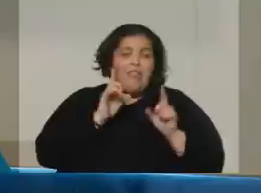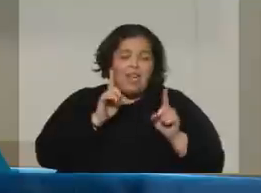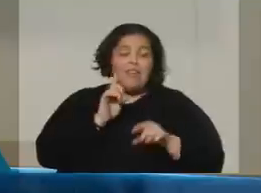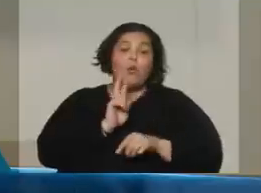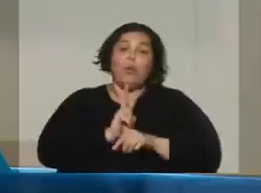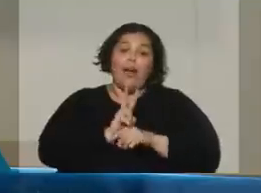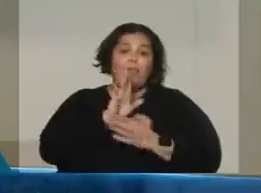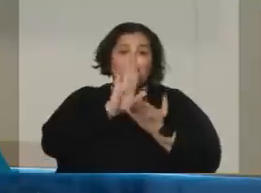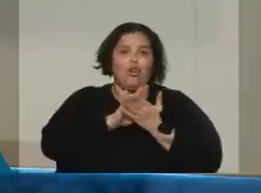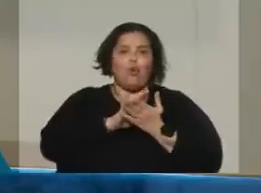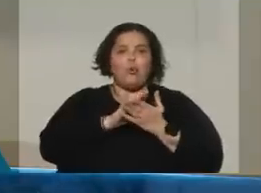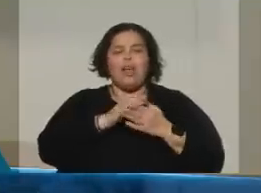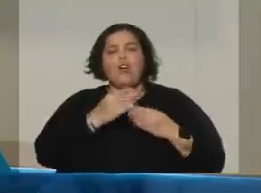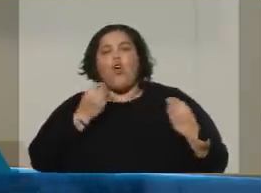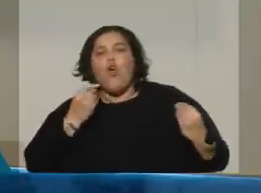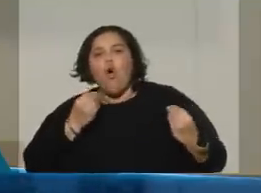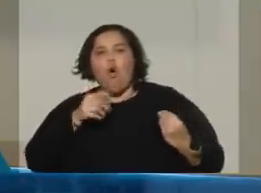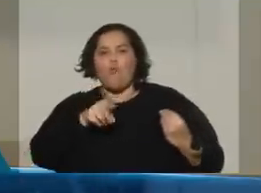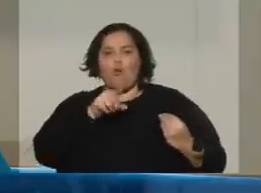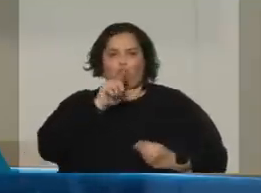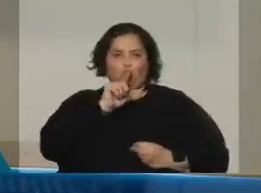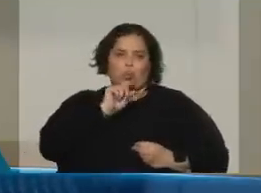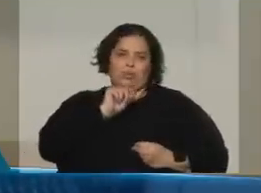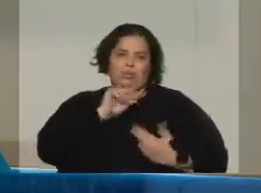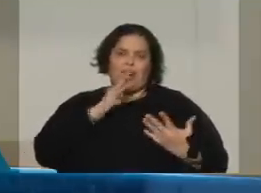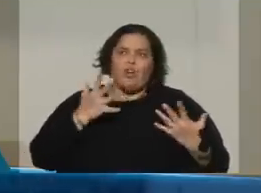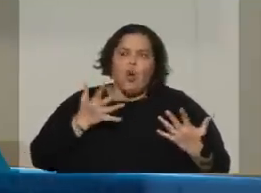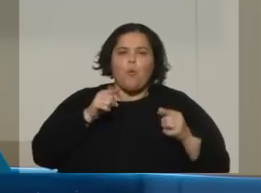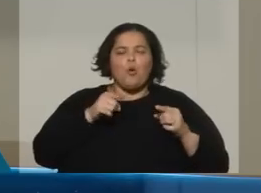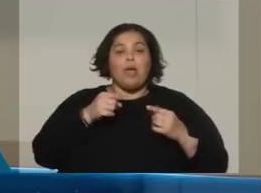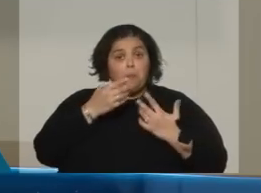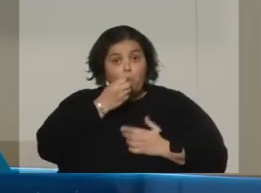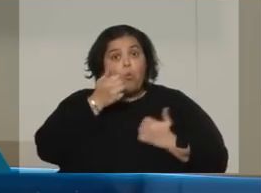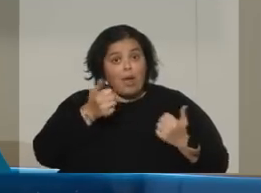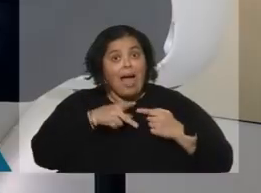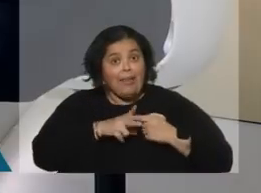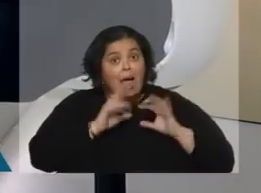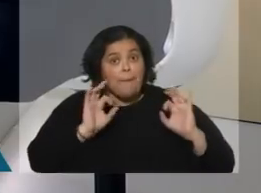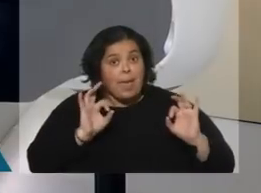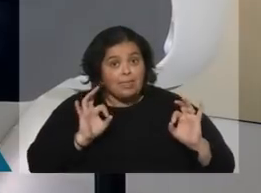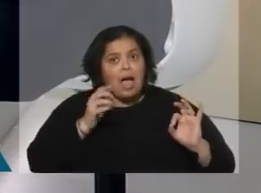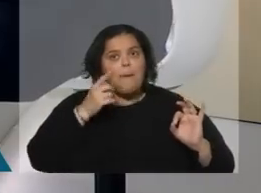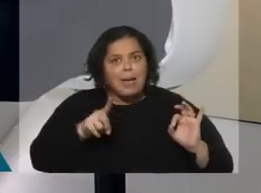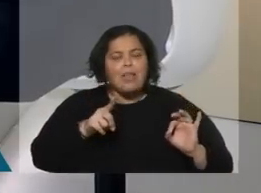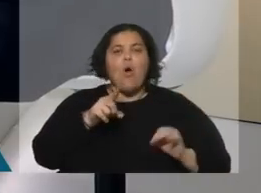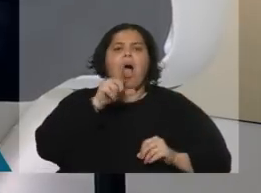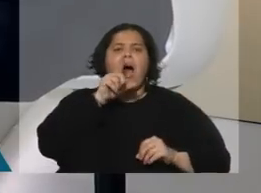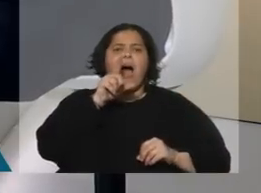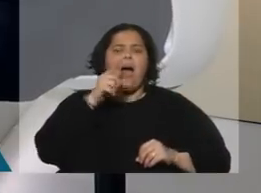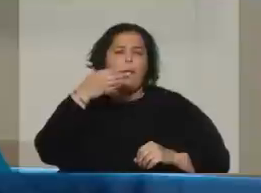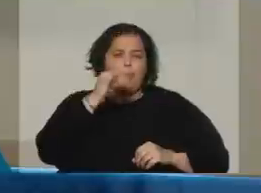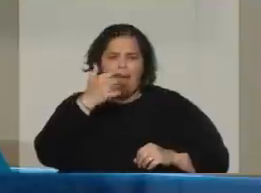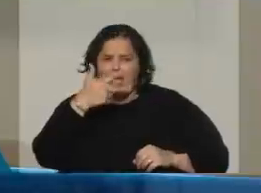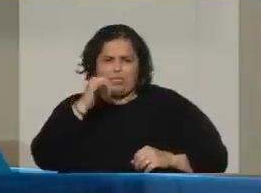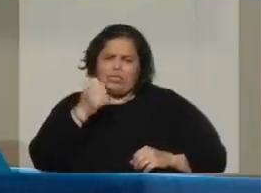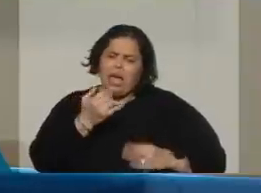Twitter. Esta herramienta, que es una gran herramienta, pero que se la usa tan mal... Que a Graciela Bianchi le ha traído muchos problemas. Muchos problemas.